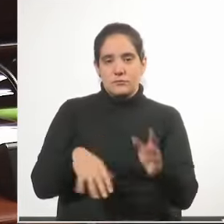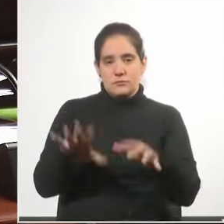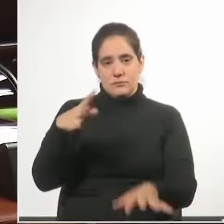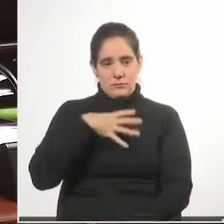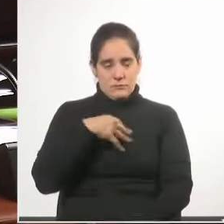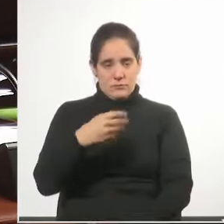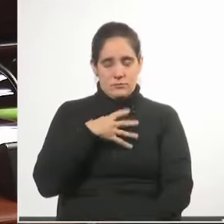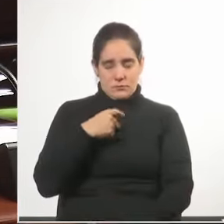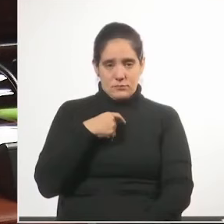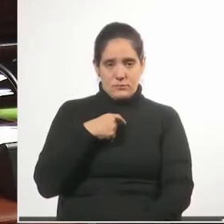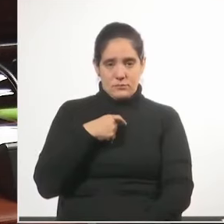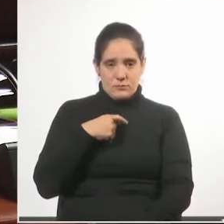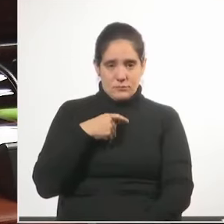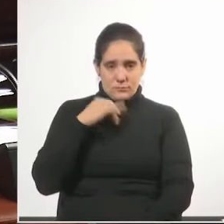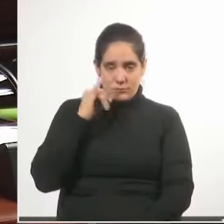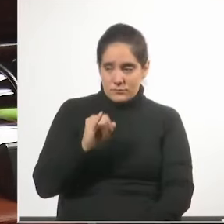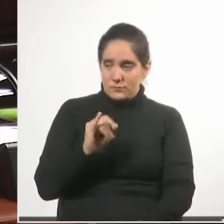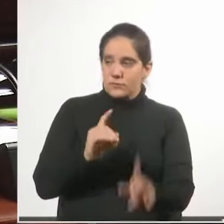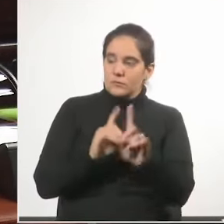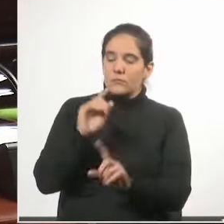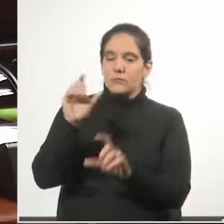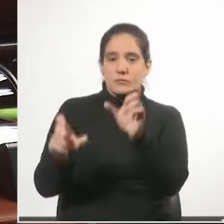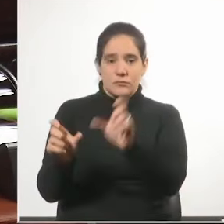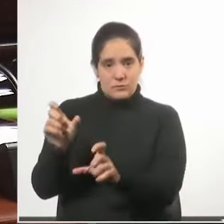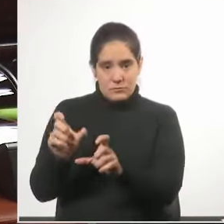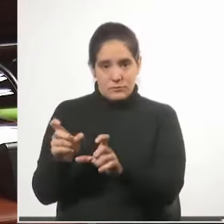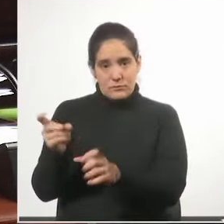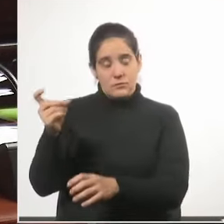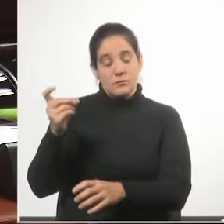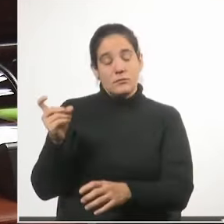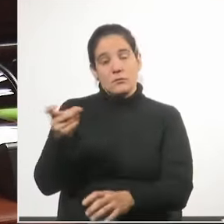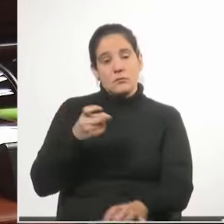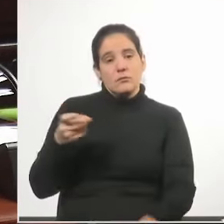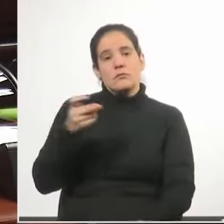del Partido Nacional e incluso cívicos y comunistas,